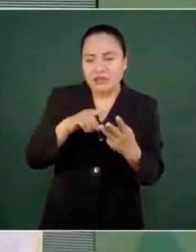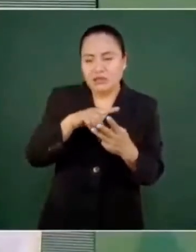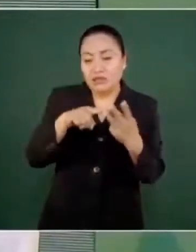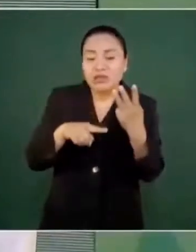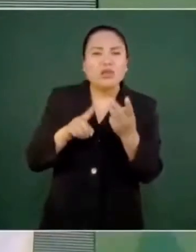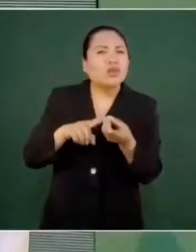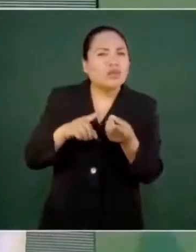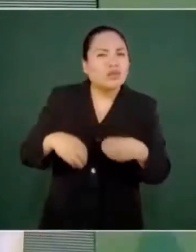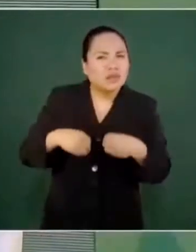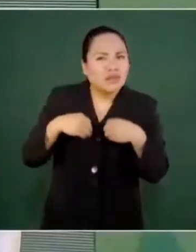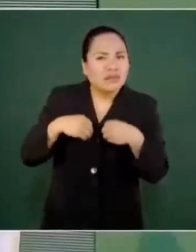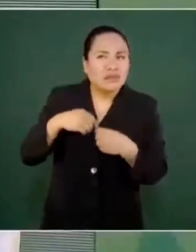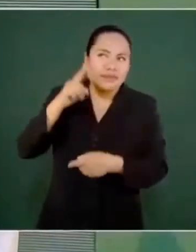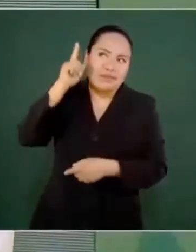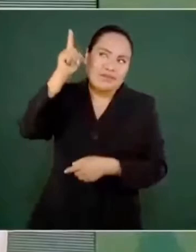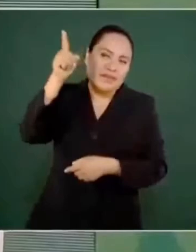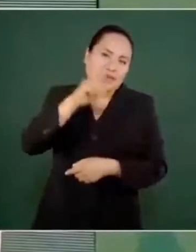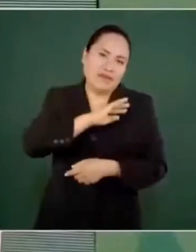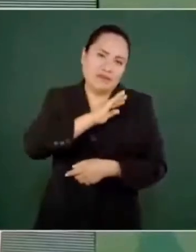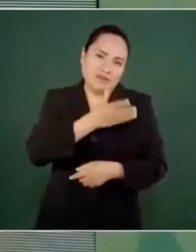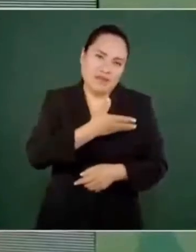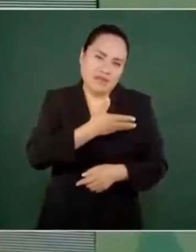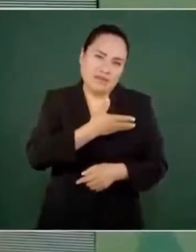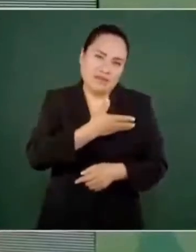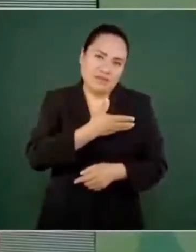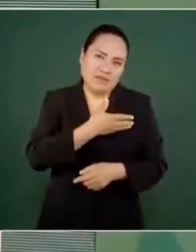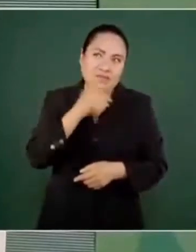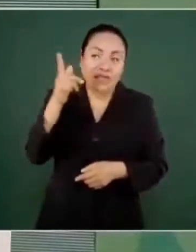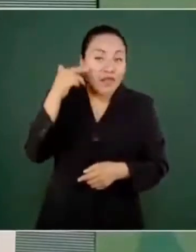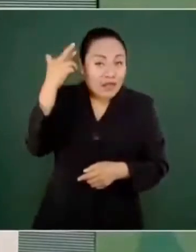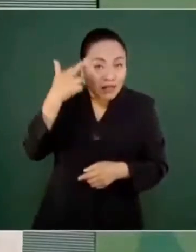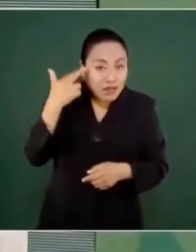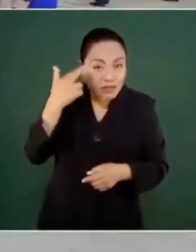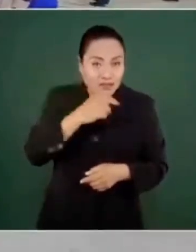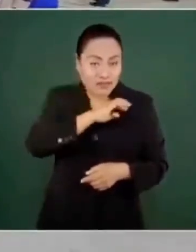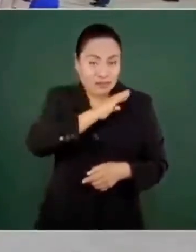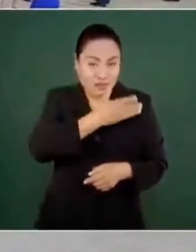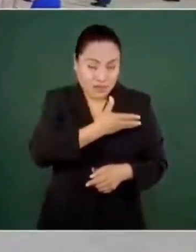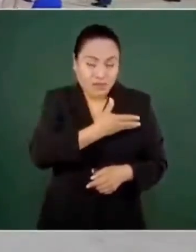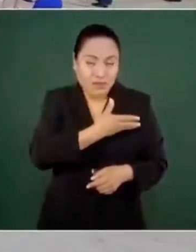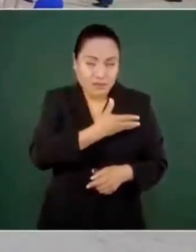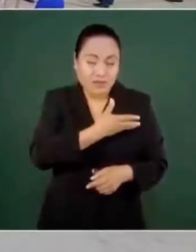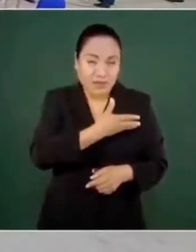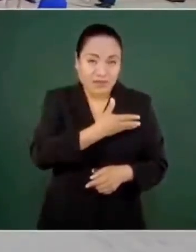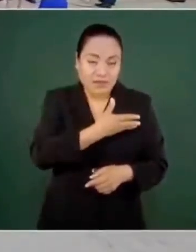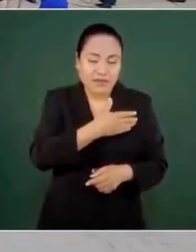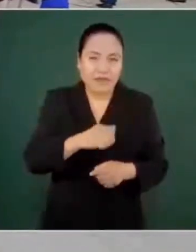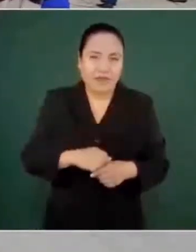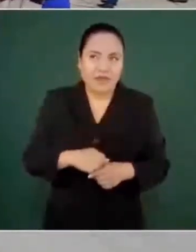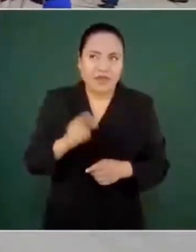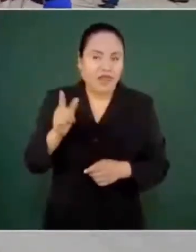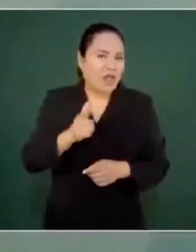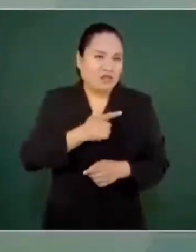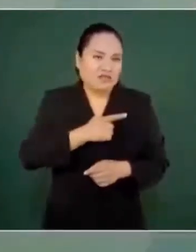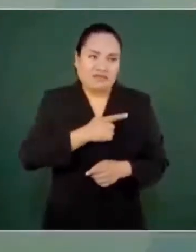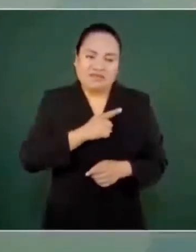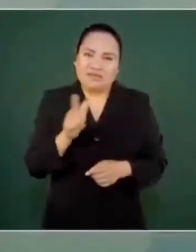Entonces, al rey de España pues eso no le gusta,